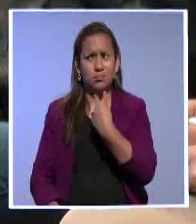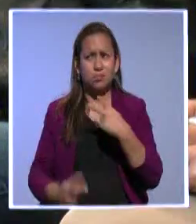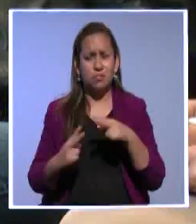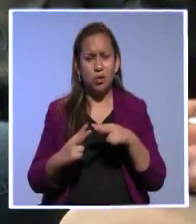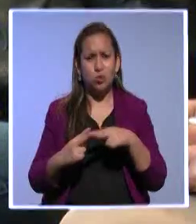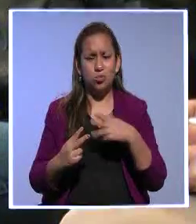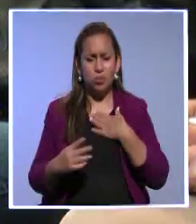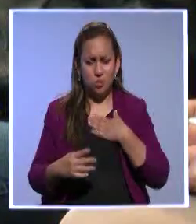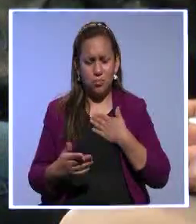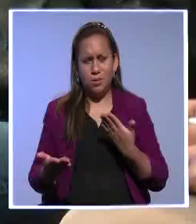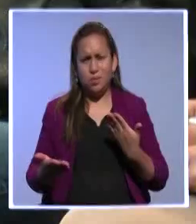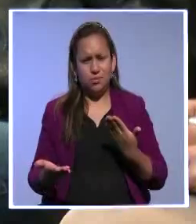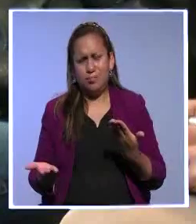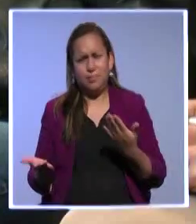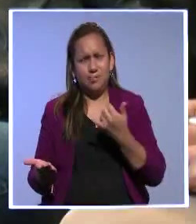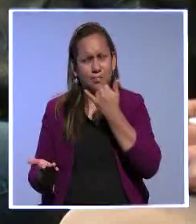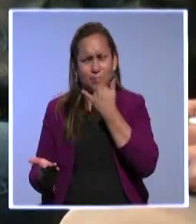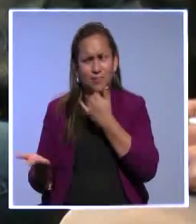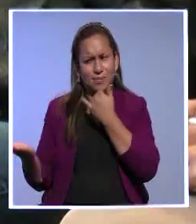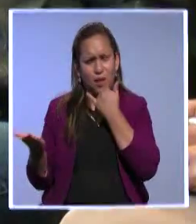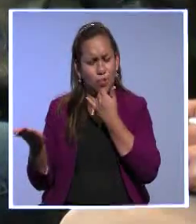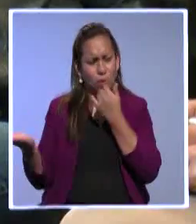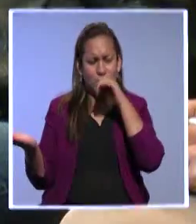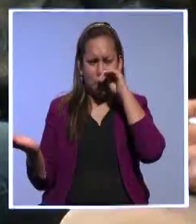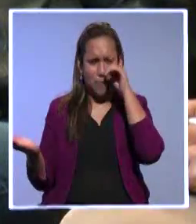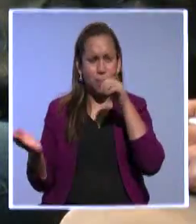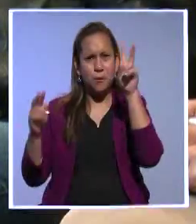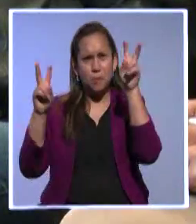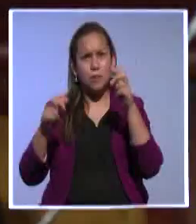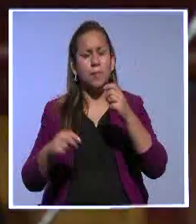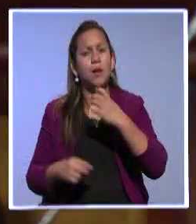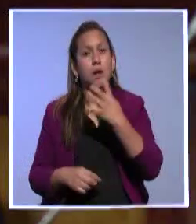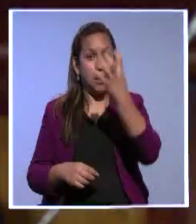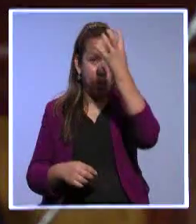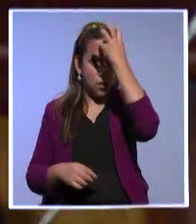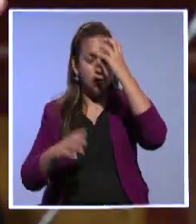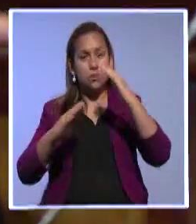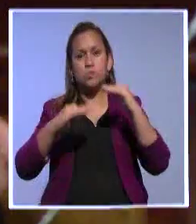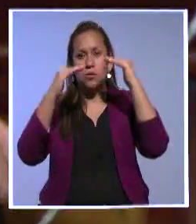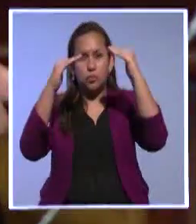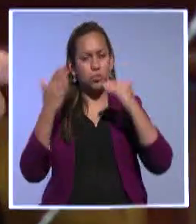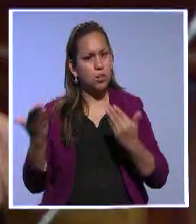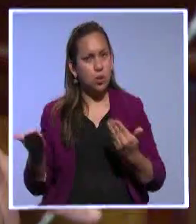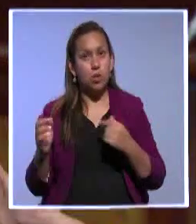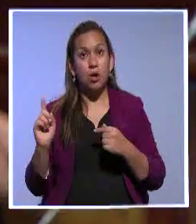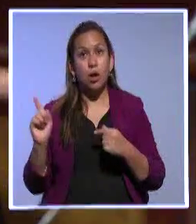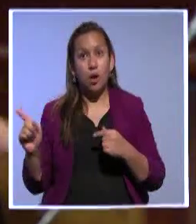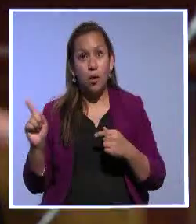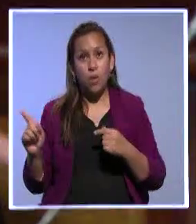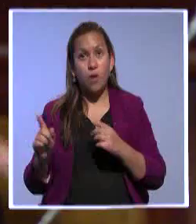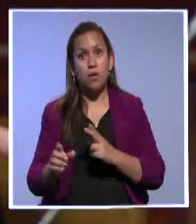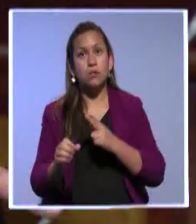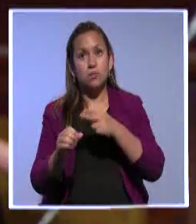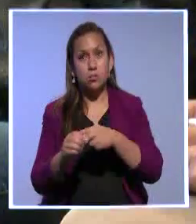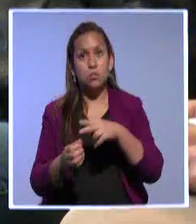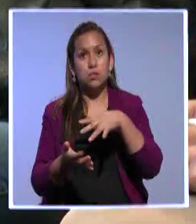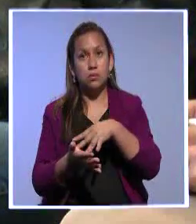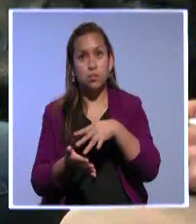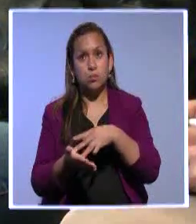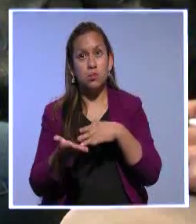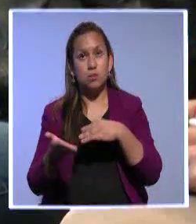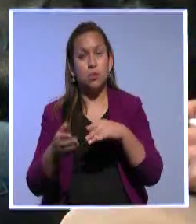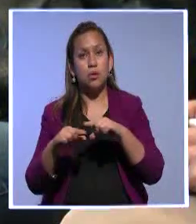hace muchos años, cuál es mi trayectoria en el tema de la educación superior. Cuando él pertenecía al Partido